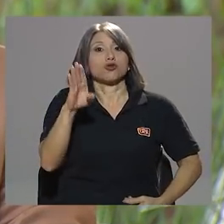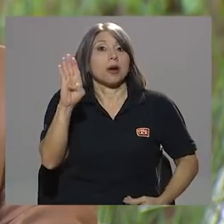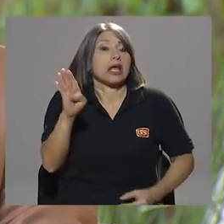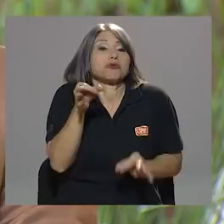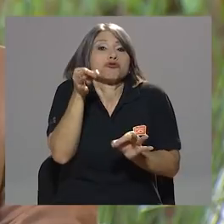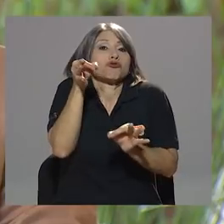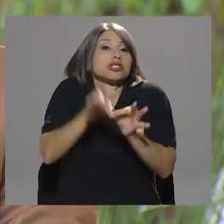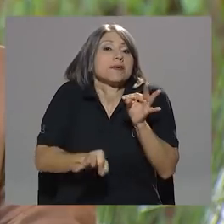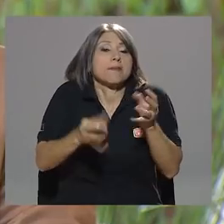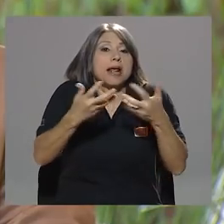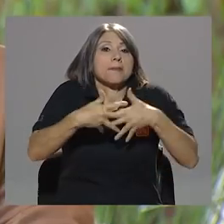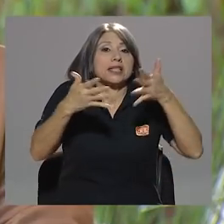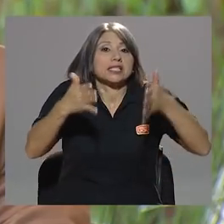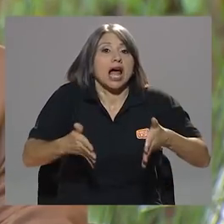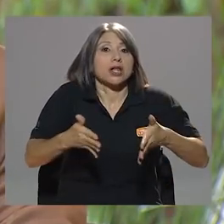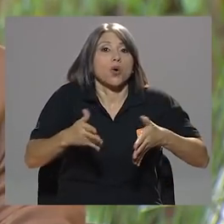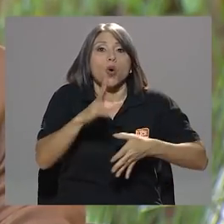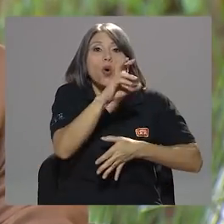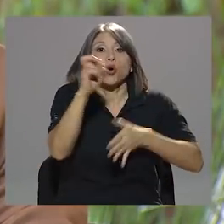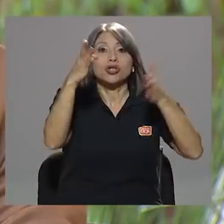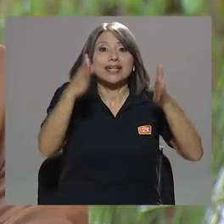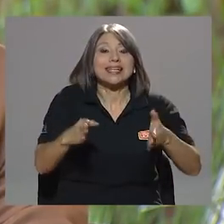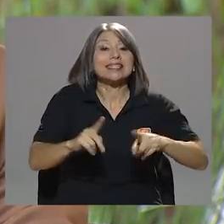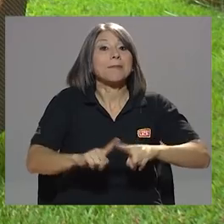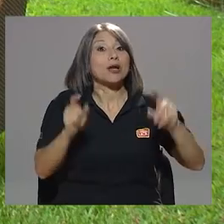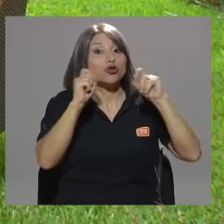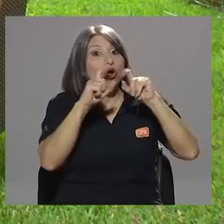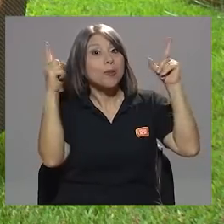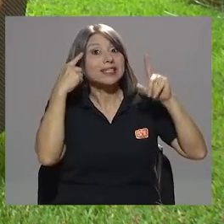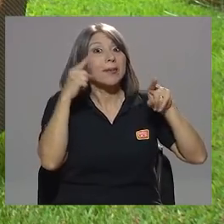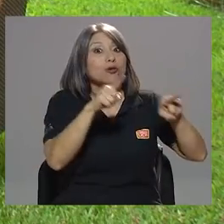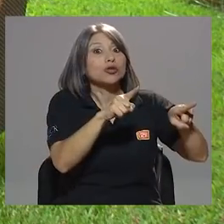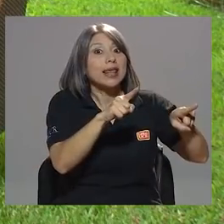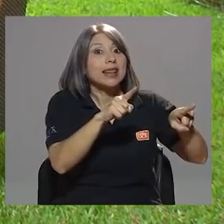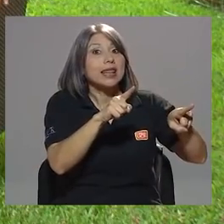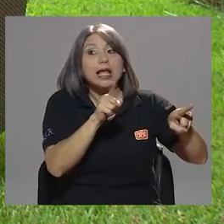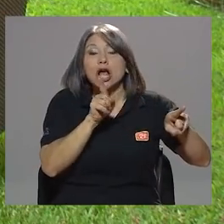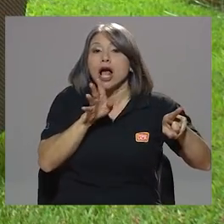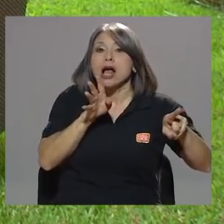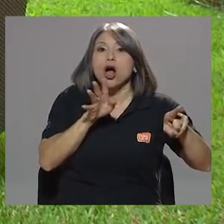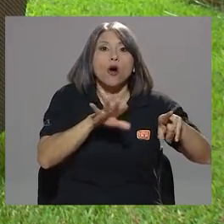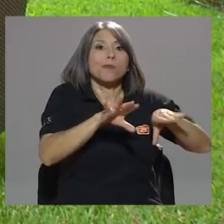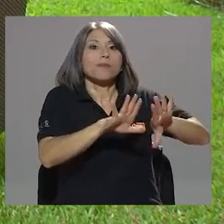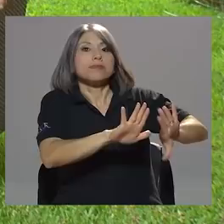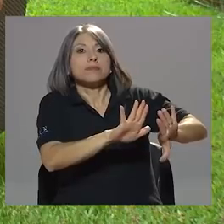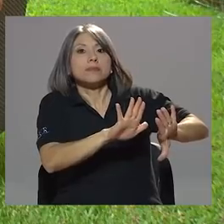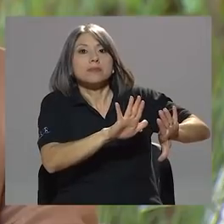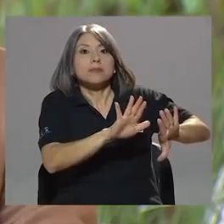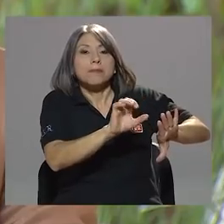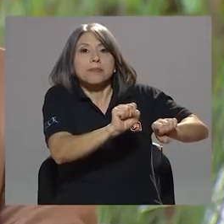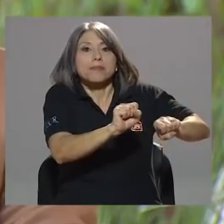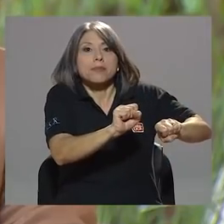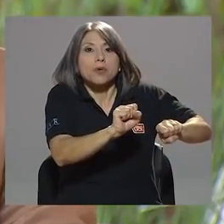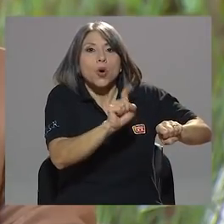Es un costarricense, pero sorpresa para usted y un luto. Es el único que está aquí.